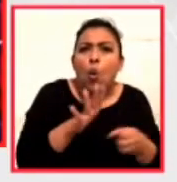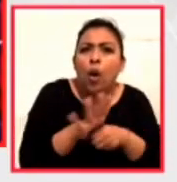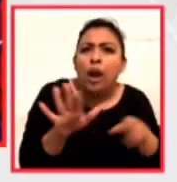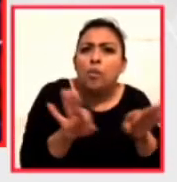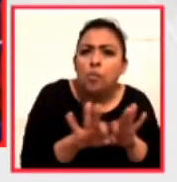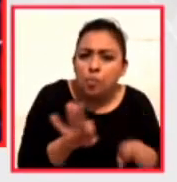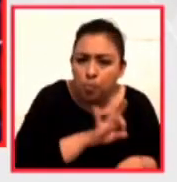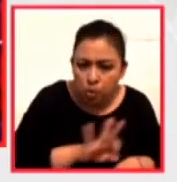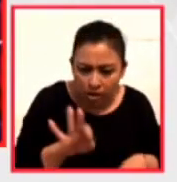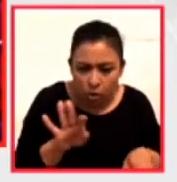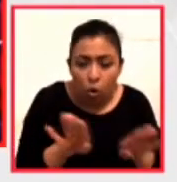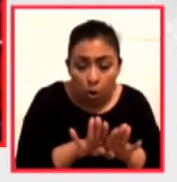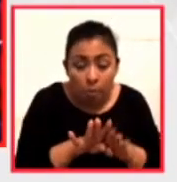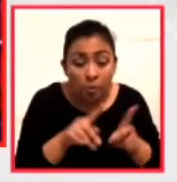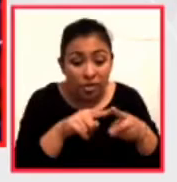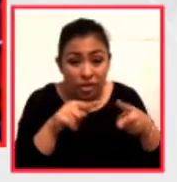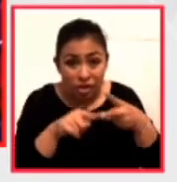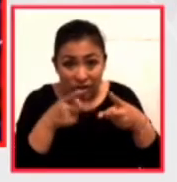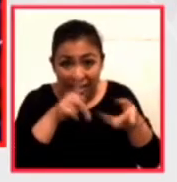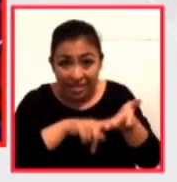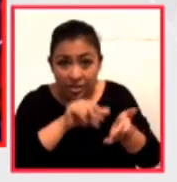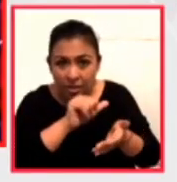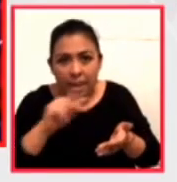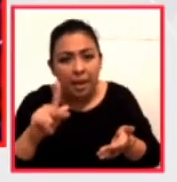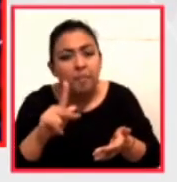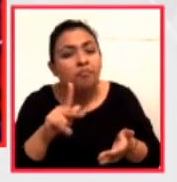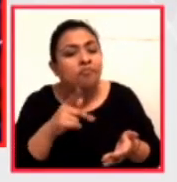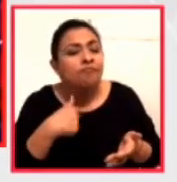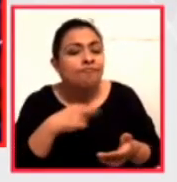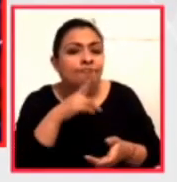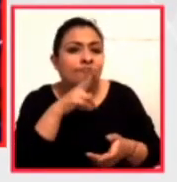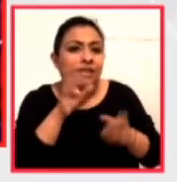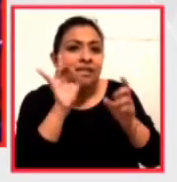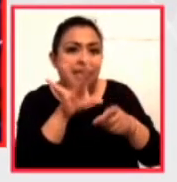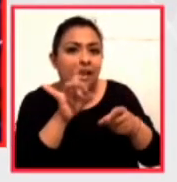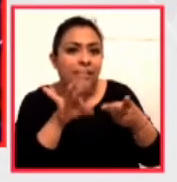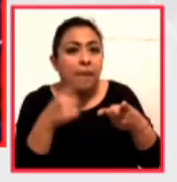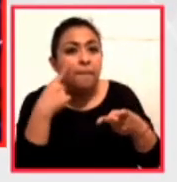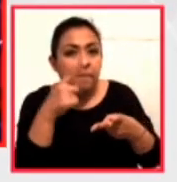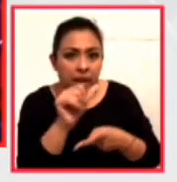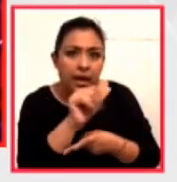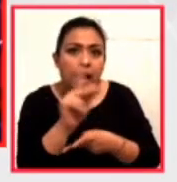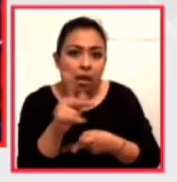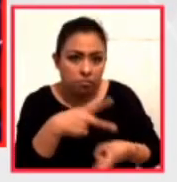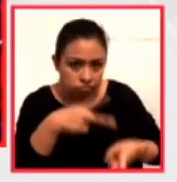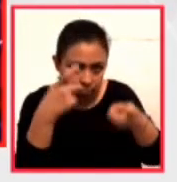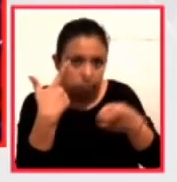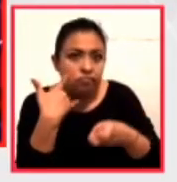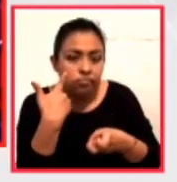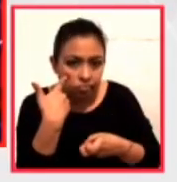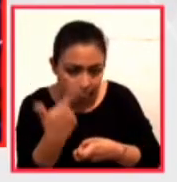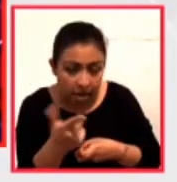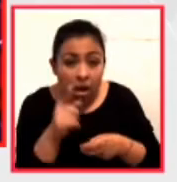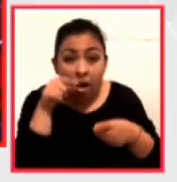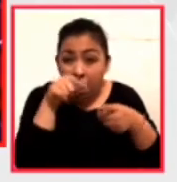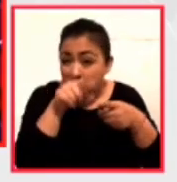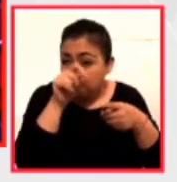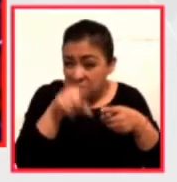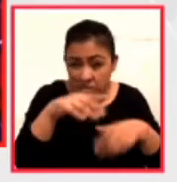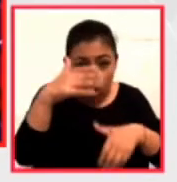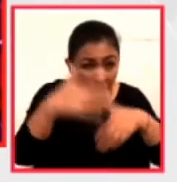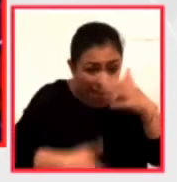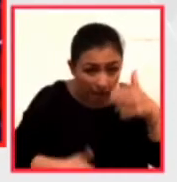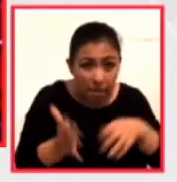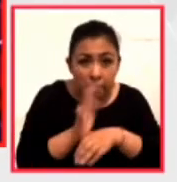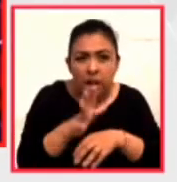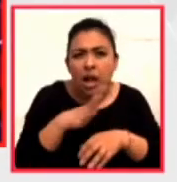plataforma esas dos preguntas se responden, ¿no? Las puedes ver en la plataforma y ahí, cuando tú termines de ver la película, va